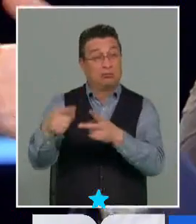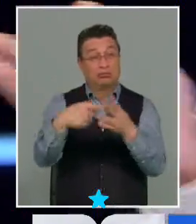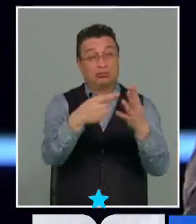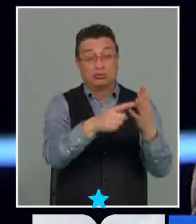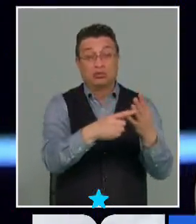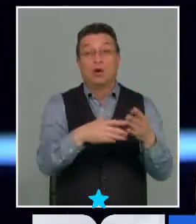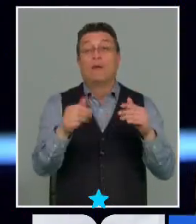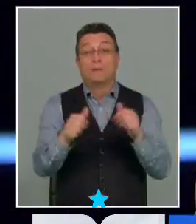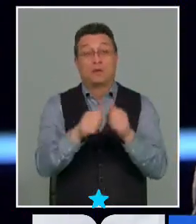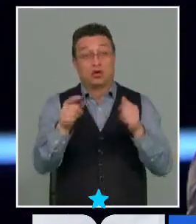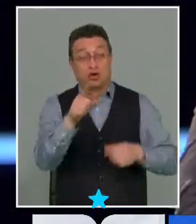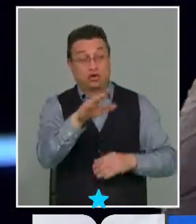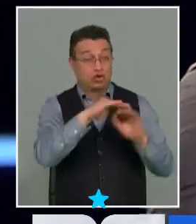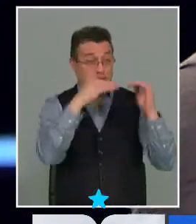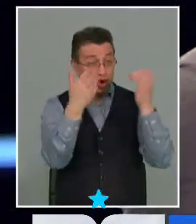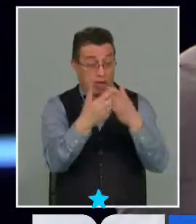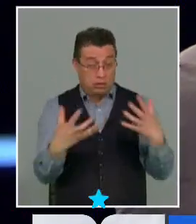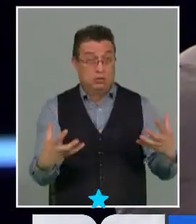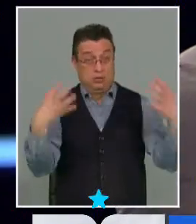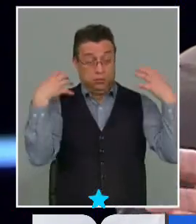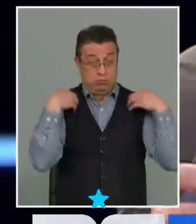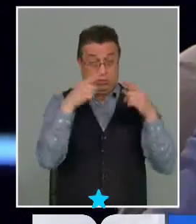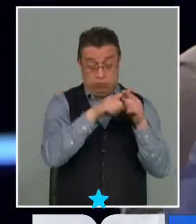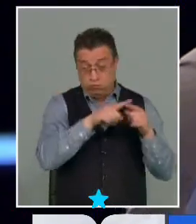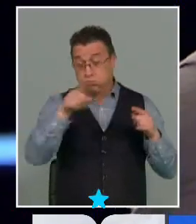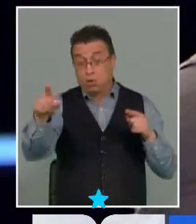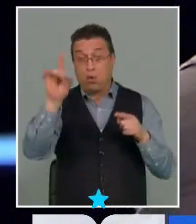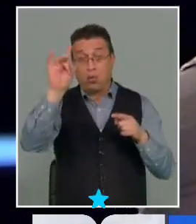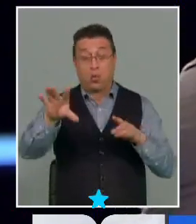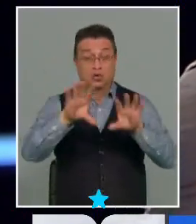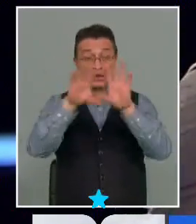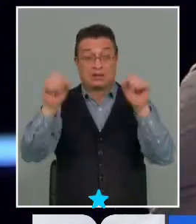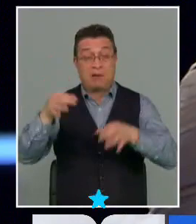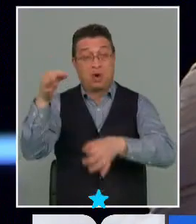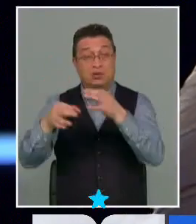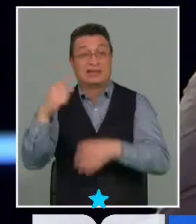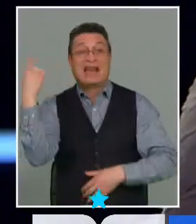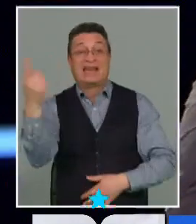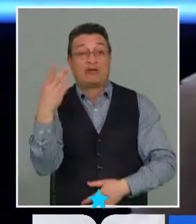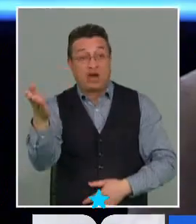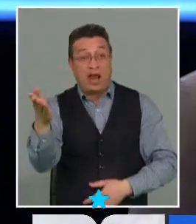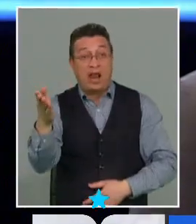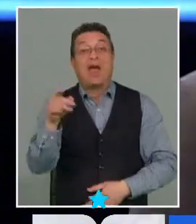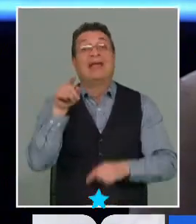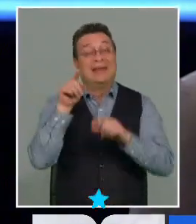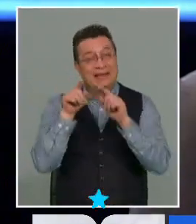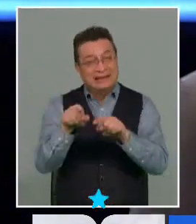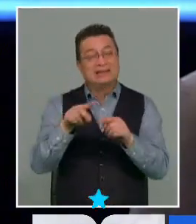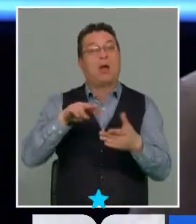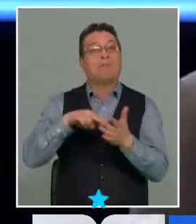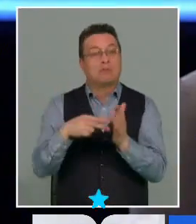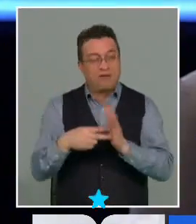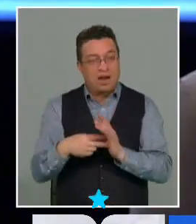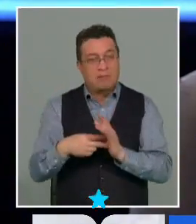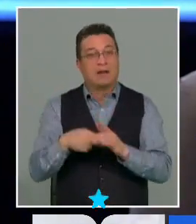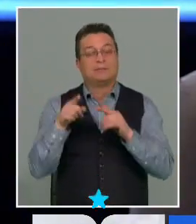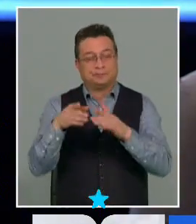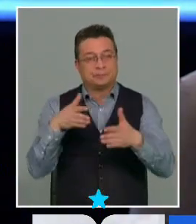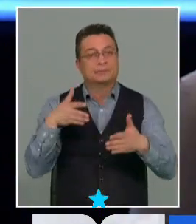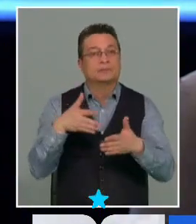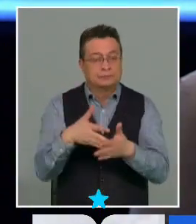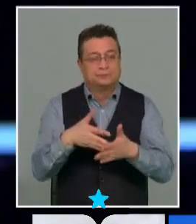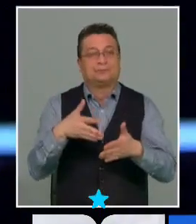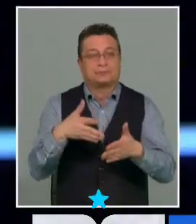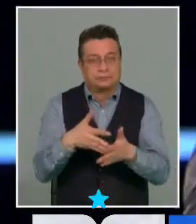finalmente como decía Adolfo todo va a quedar y va a quedar solamente en un sistema de justicia que sería el nacional y ese es el problema y los límites que